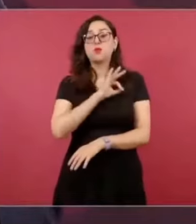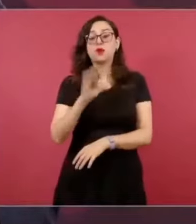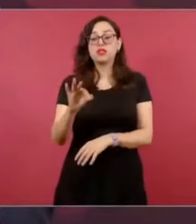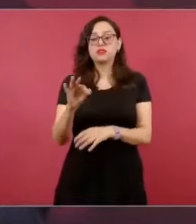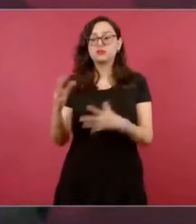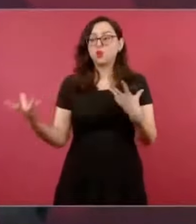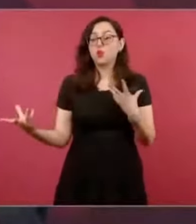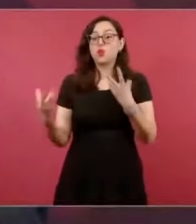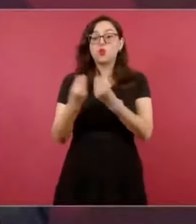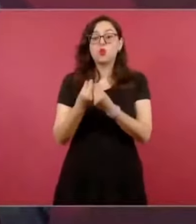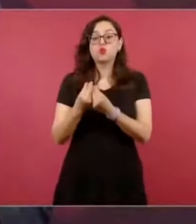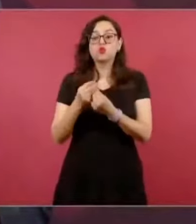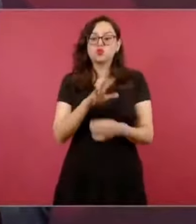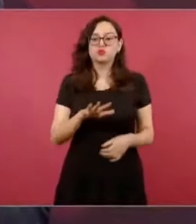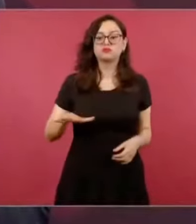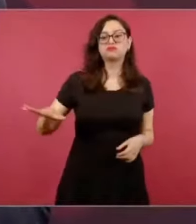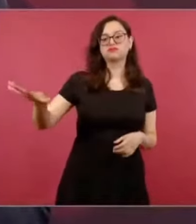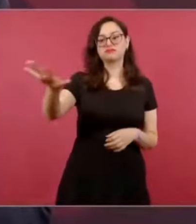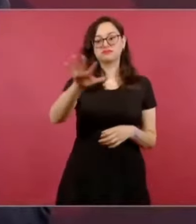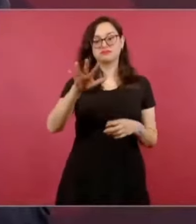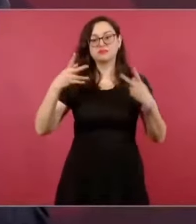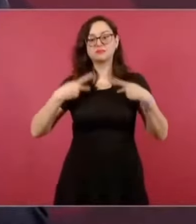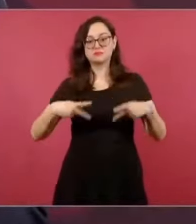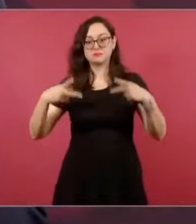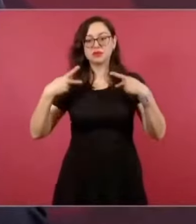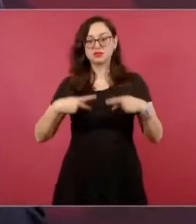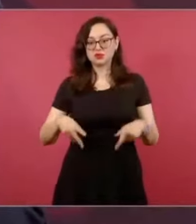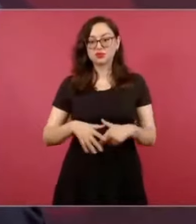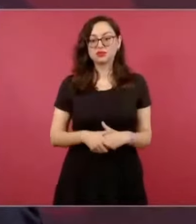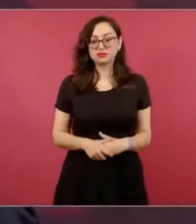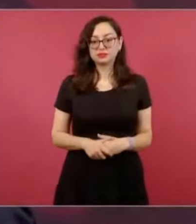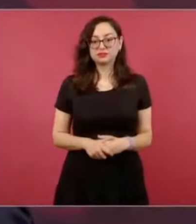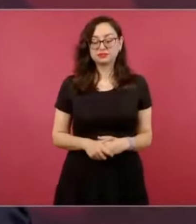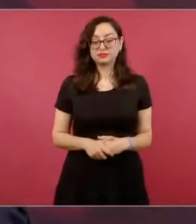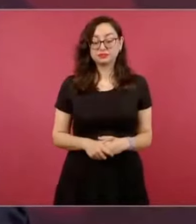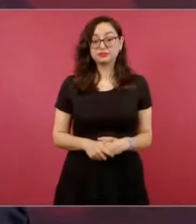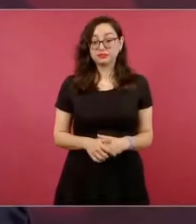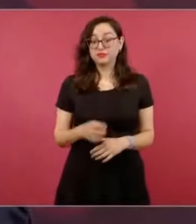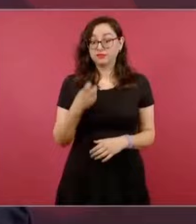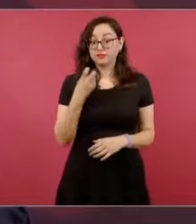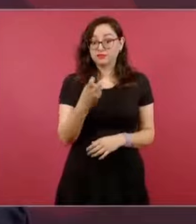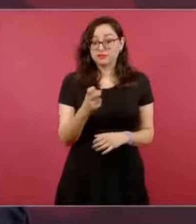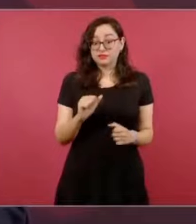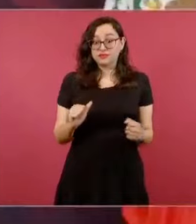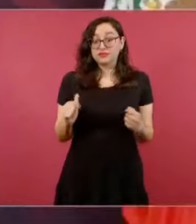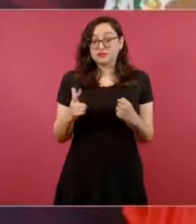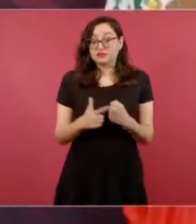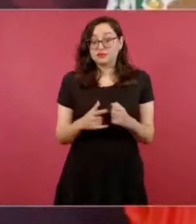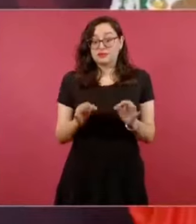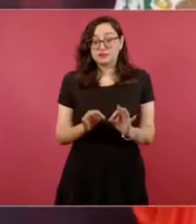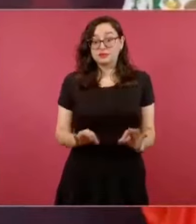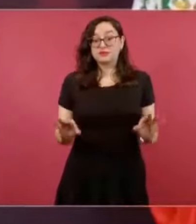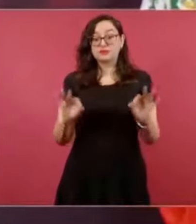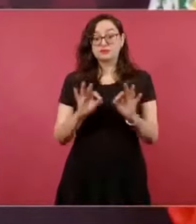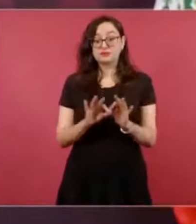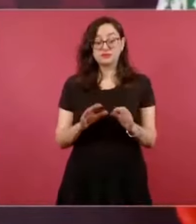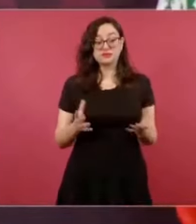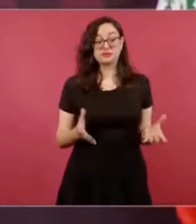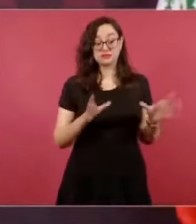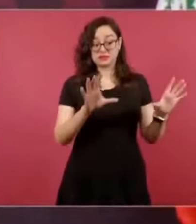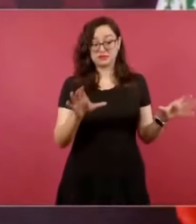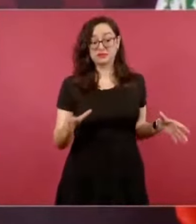esa es otra situación muy peculiar. Ellos no creen en el pueblo